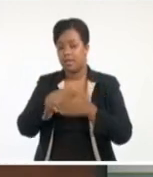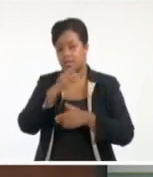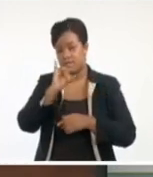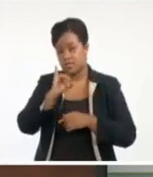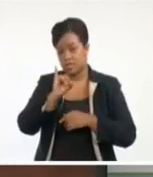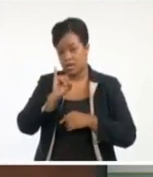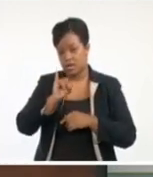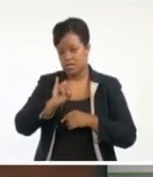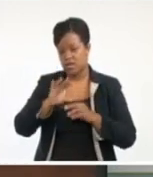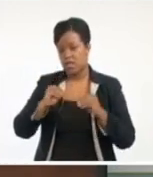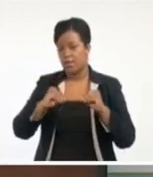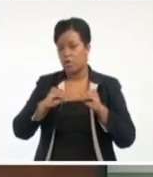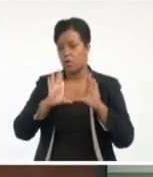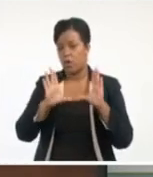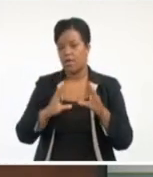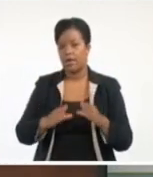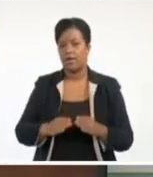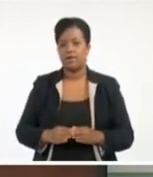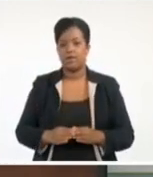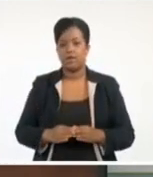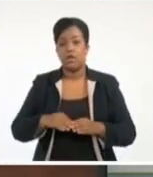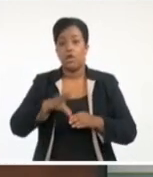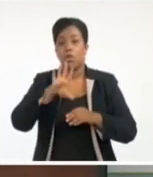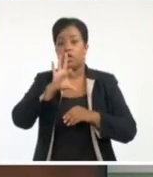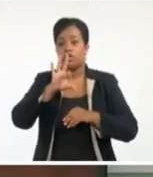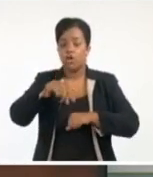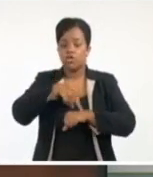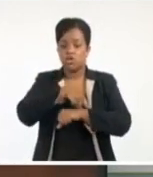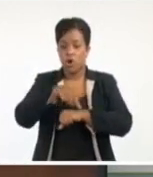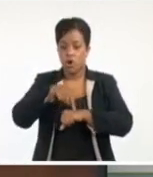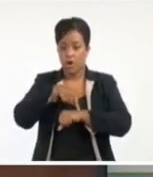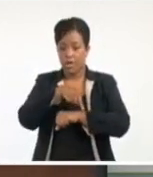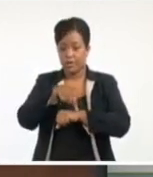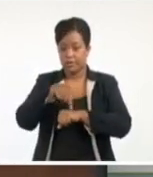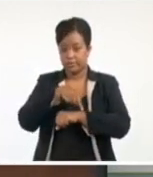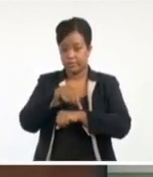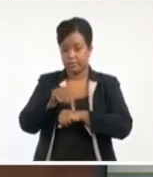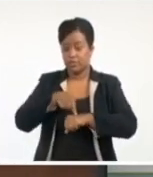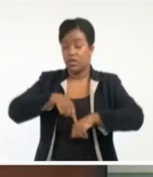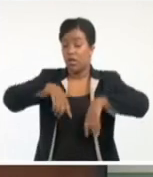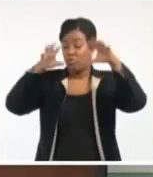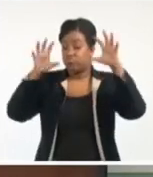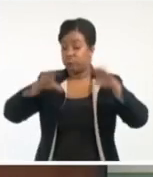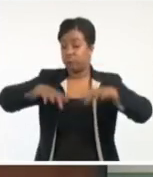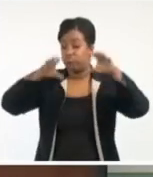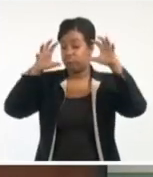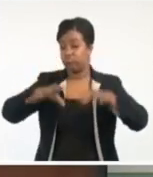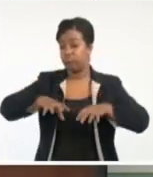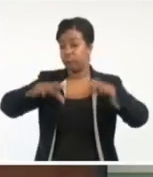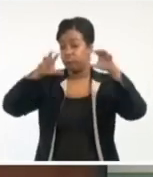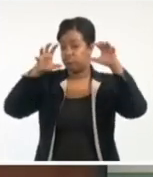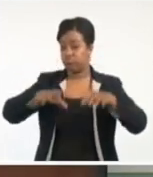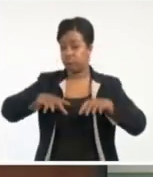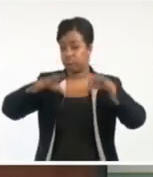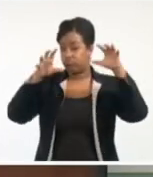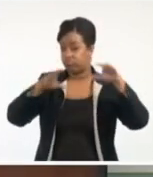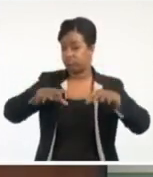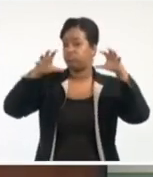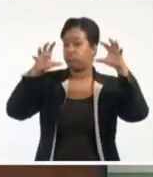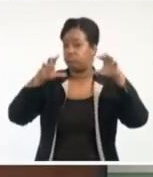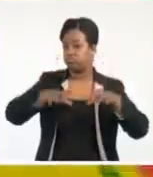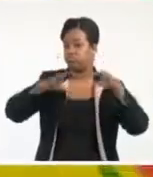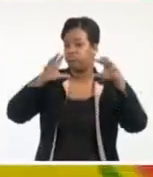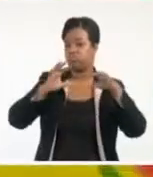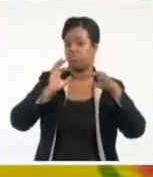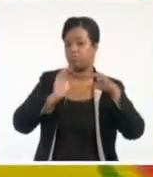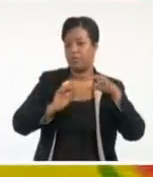es un pronóstico de 48 horas. Y observan lluvias fuertes de 100 milímetros o más en toda la parte sur del